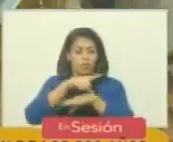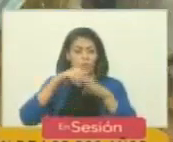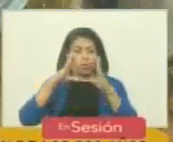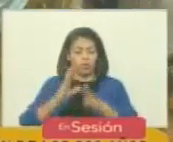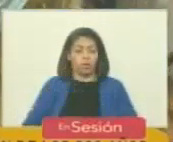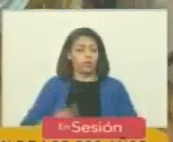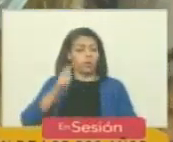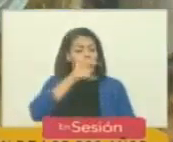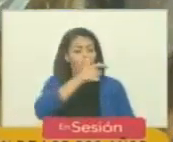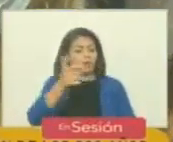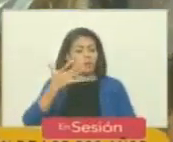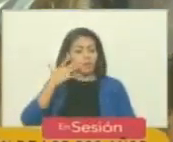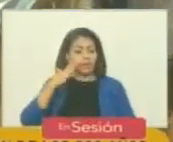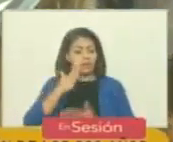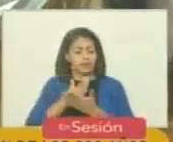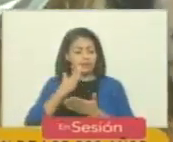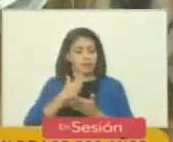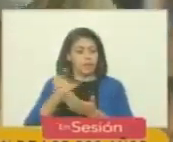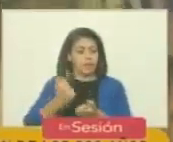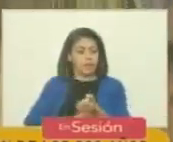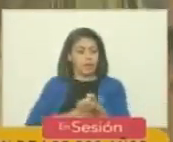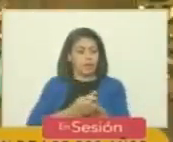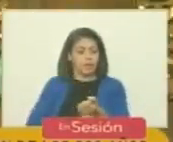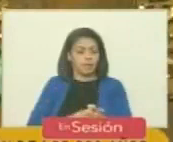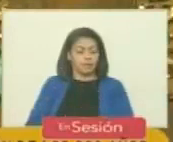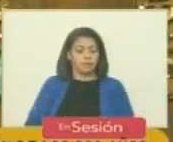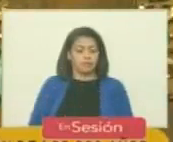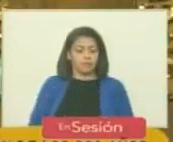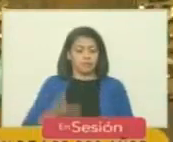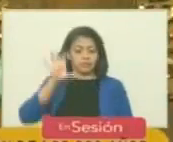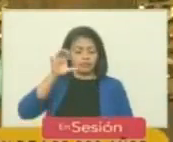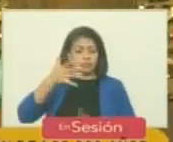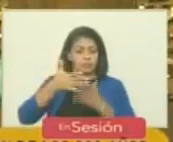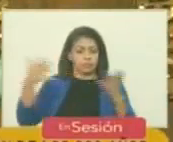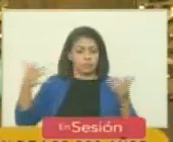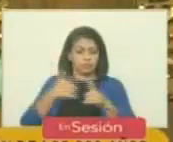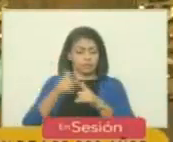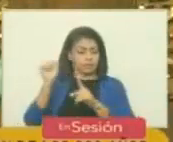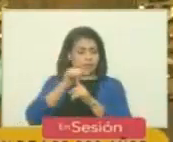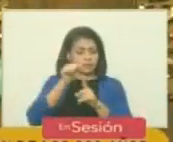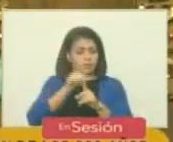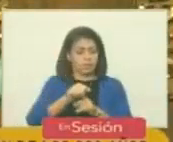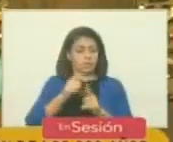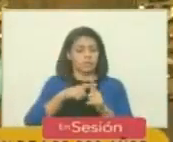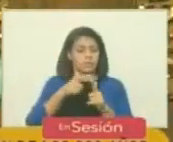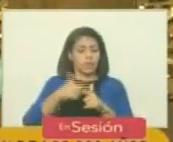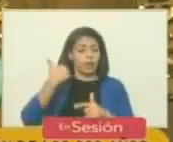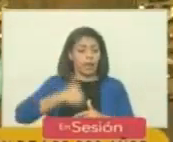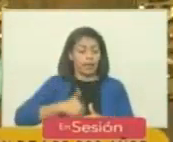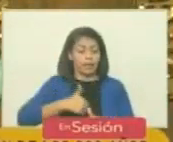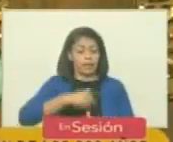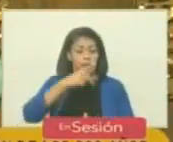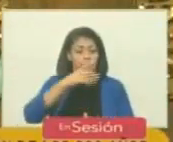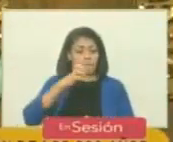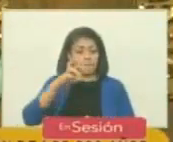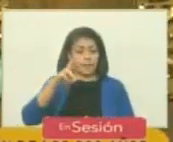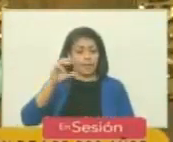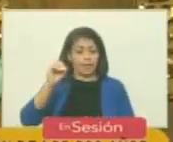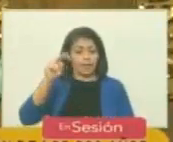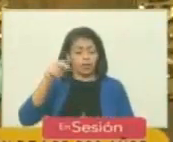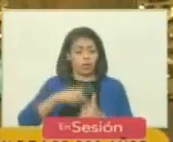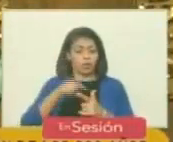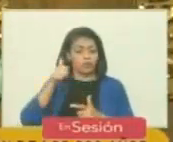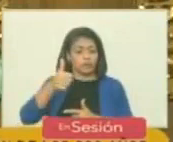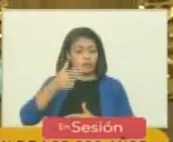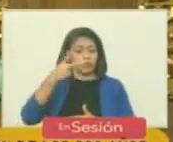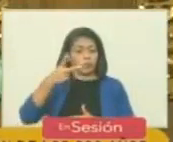esos pueblos que siempre son hermanos la patria grande por la que luchó Perón el siglo pasado el siglo 21 nos